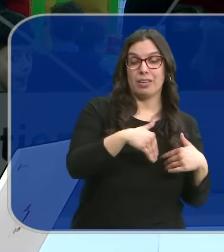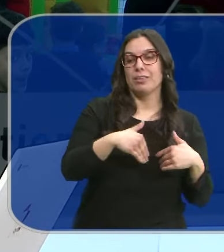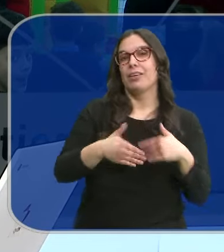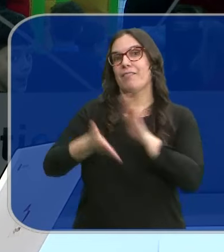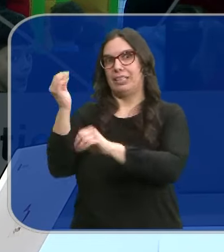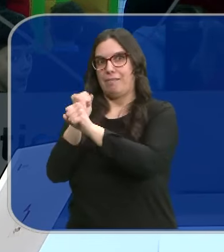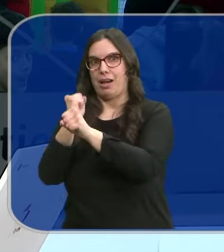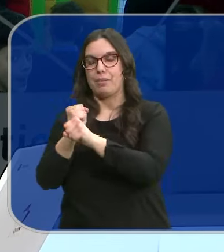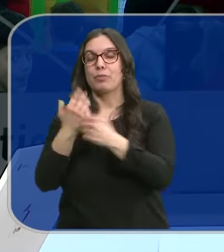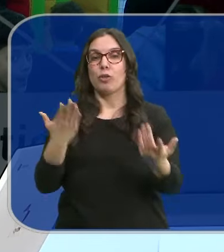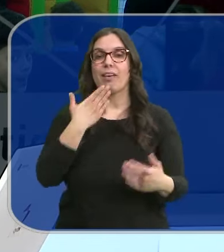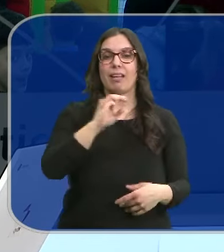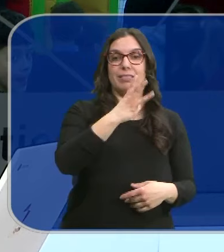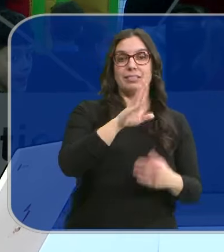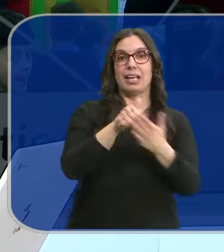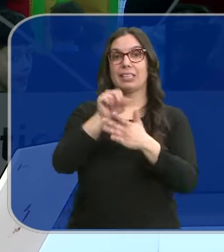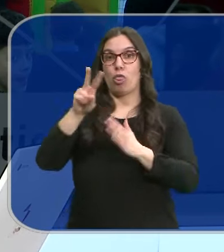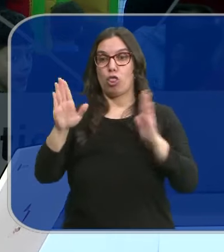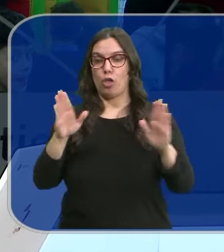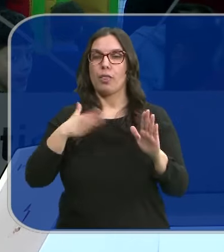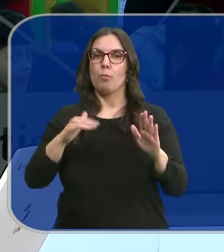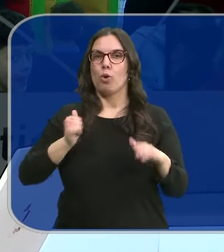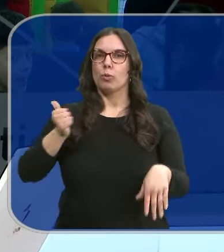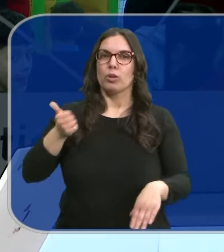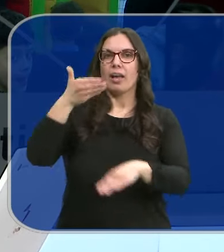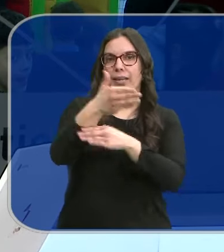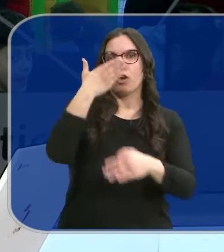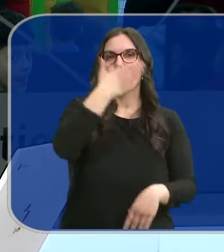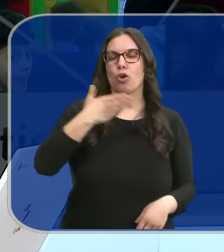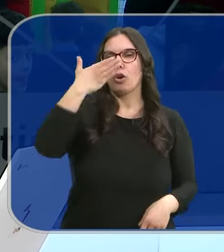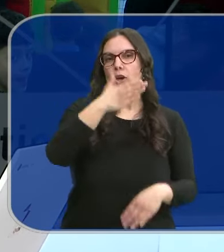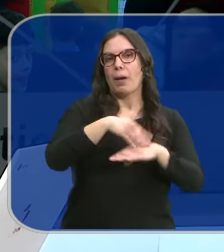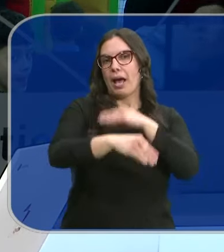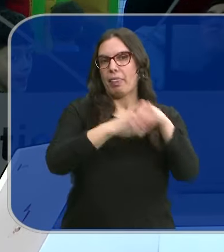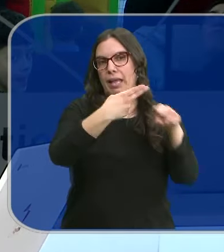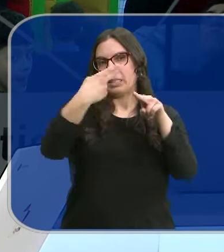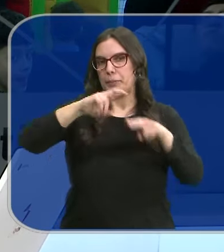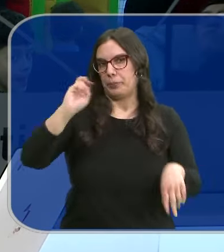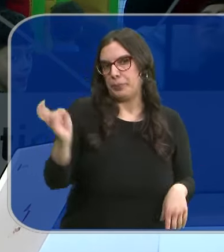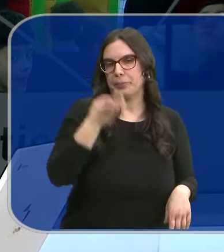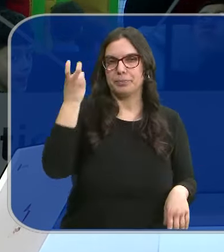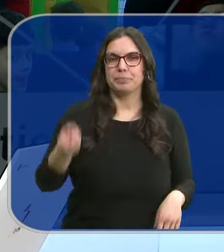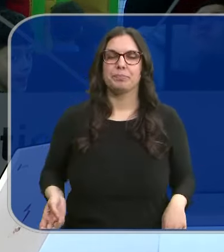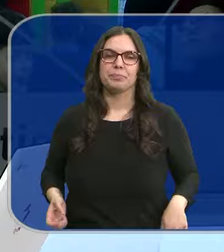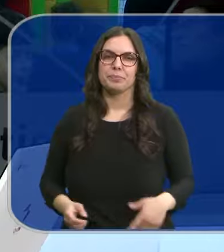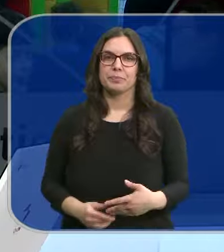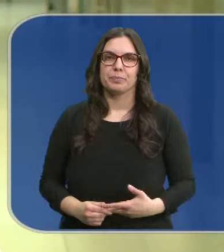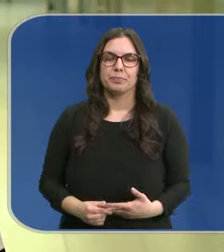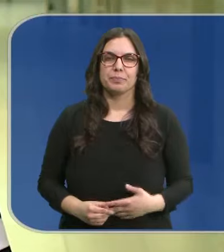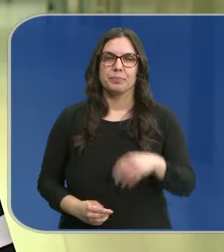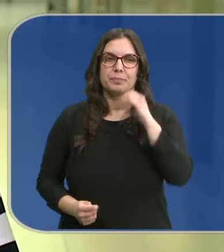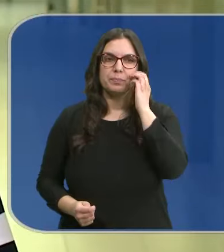los niños de entre 3 y 12 años tienen la oportunidad de acudir a los centros escolares para realizar diferentes actividades. Ana Martínez.